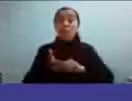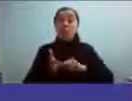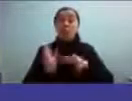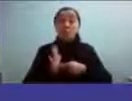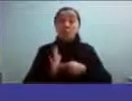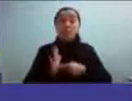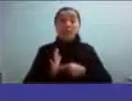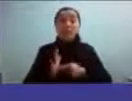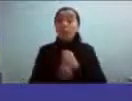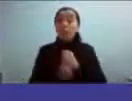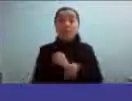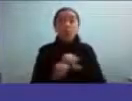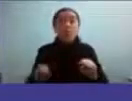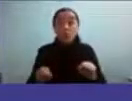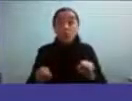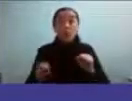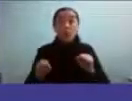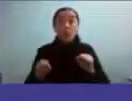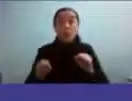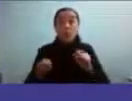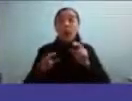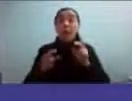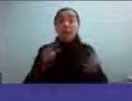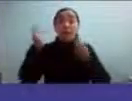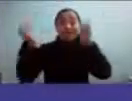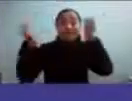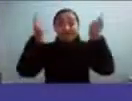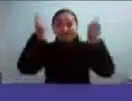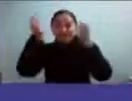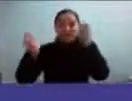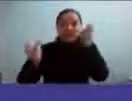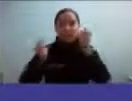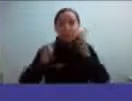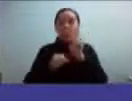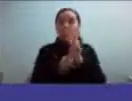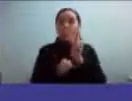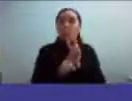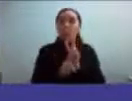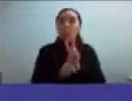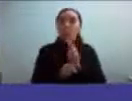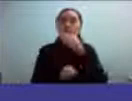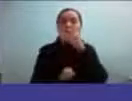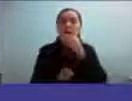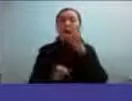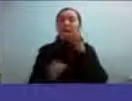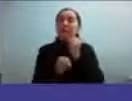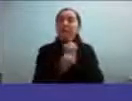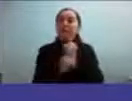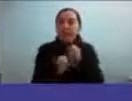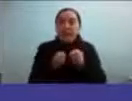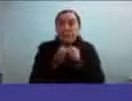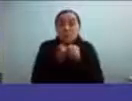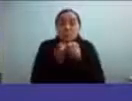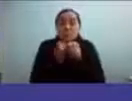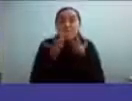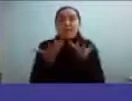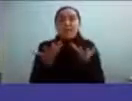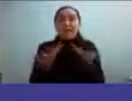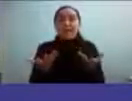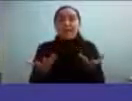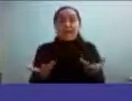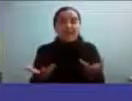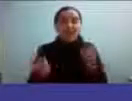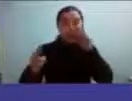ejercicios de improvisación acá la profesora me pide que trabaje como lo expresivo las